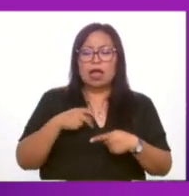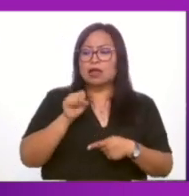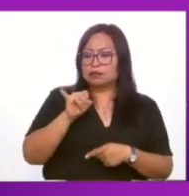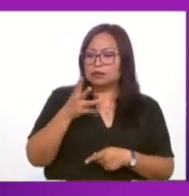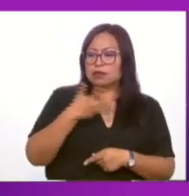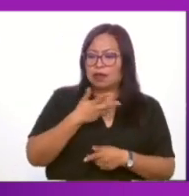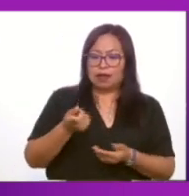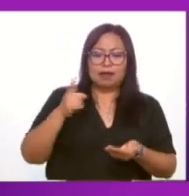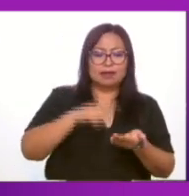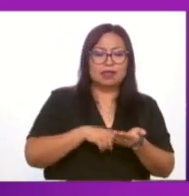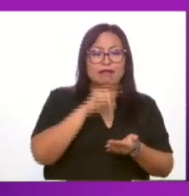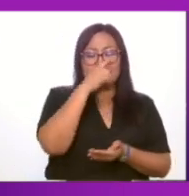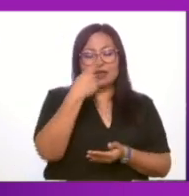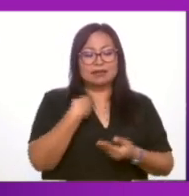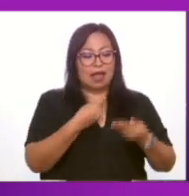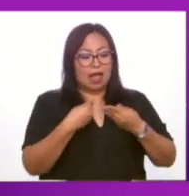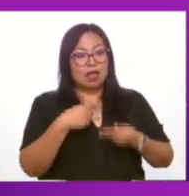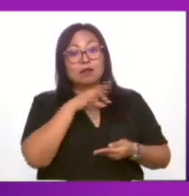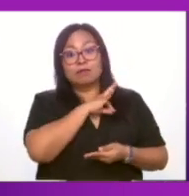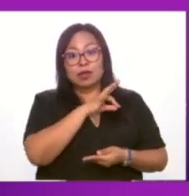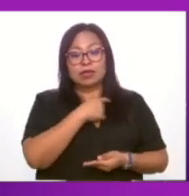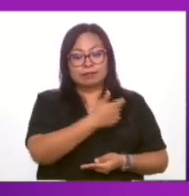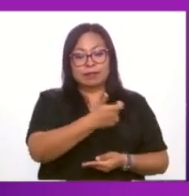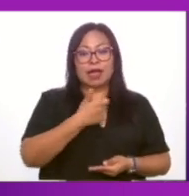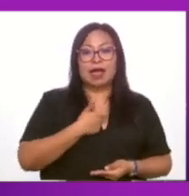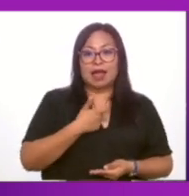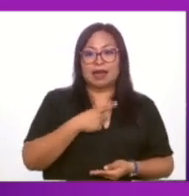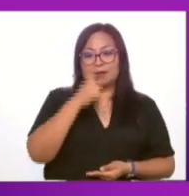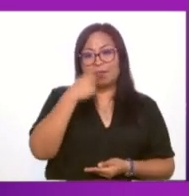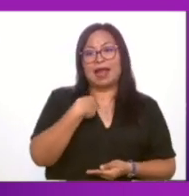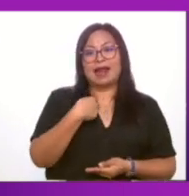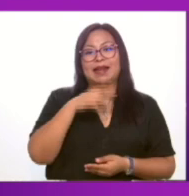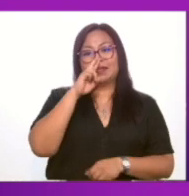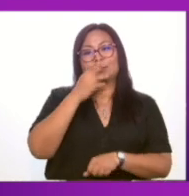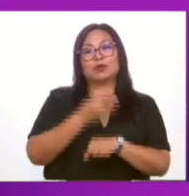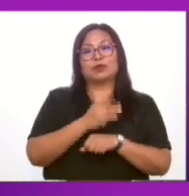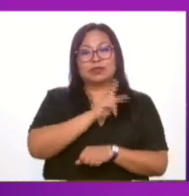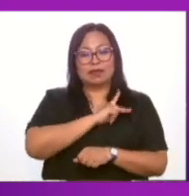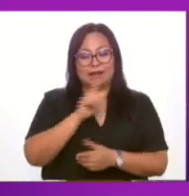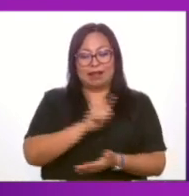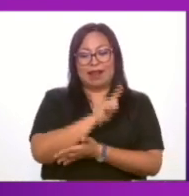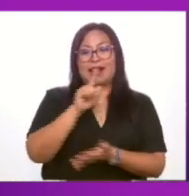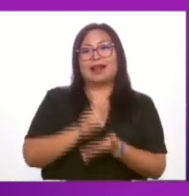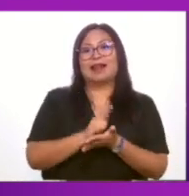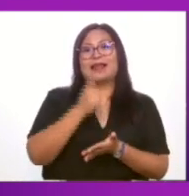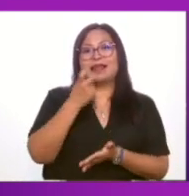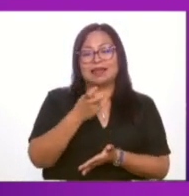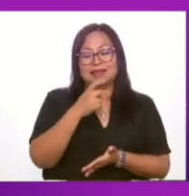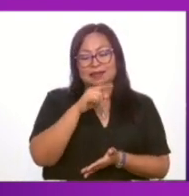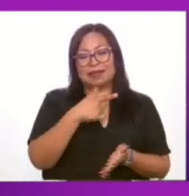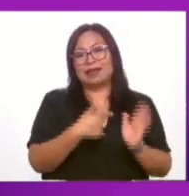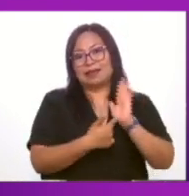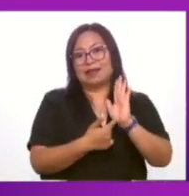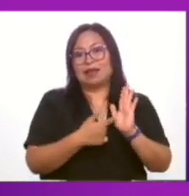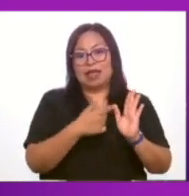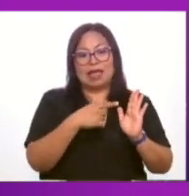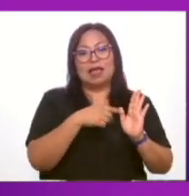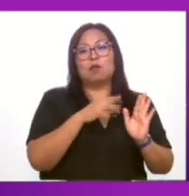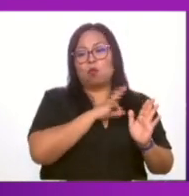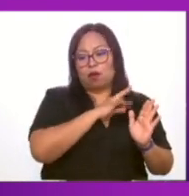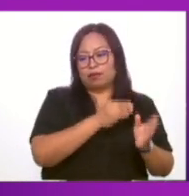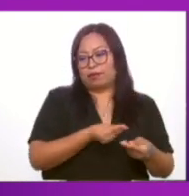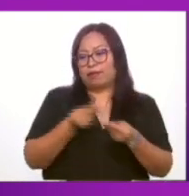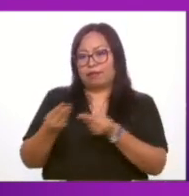persona pueda cobrar lo que le corresponde por ley, ya que, de lo contrario, como en este caso en particular,